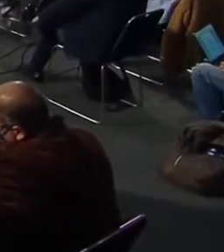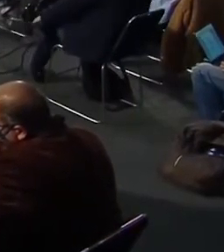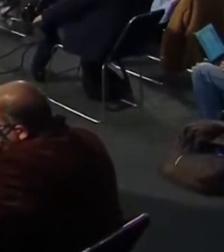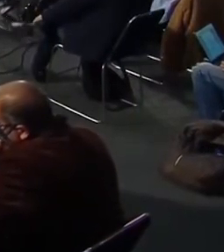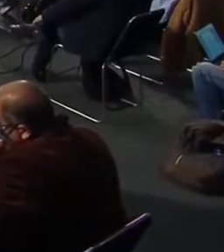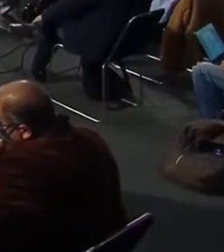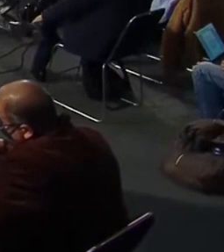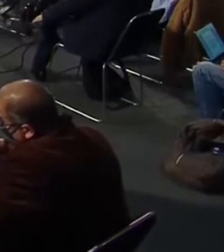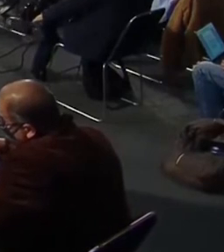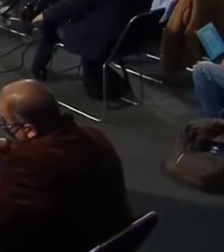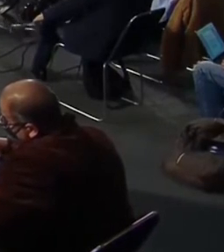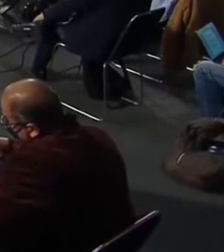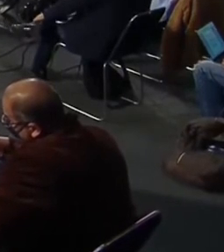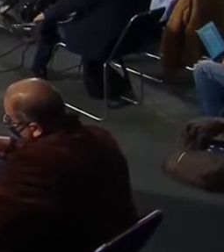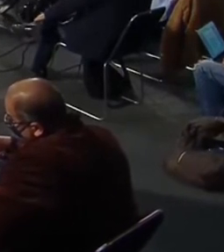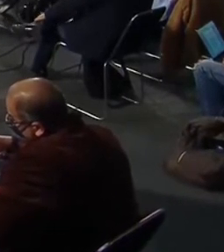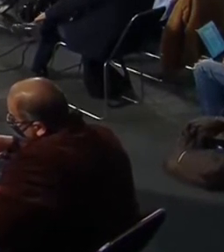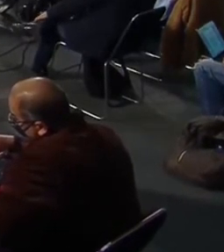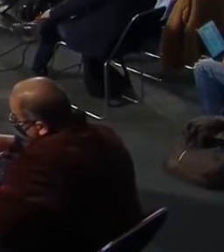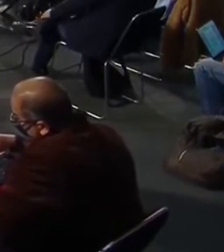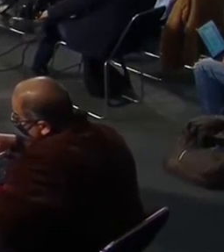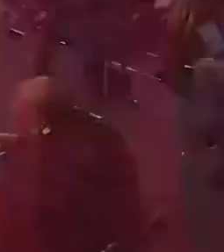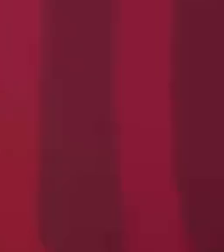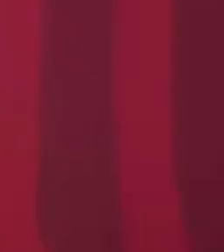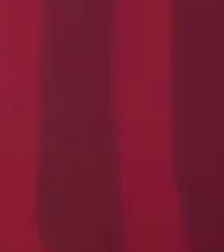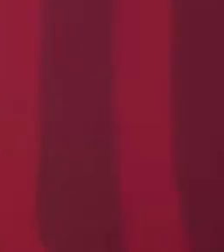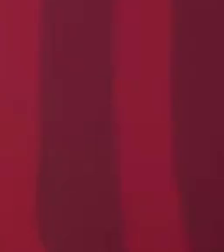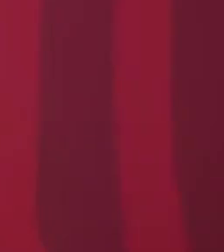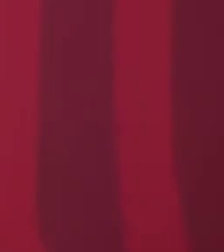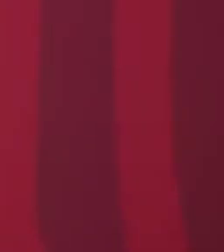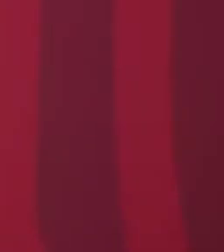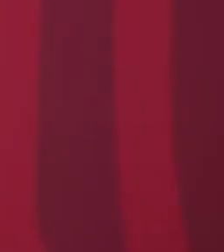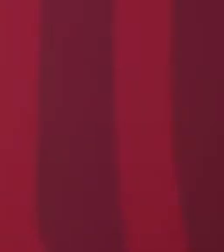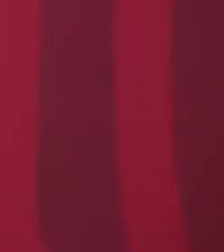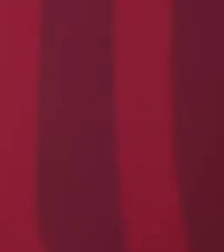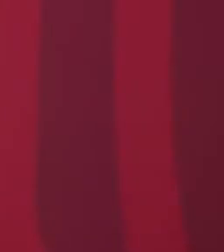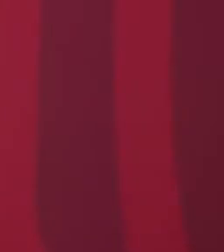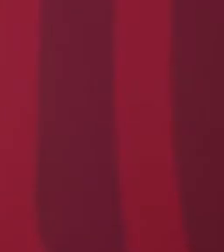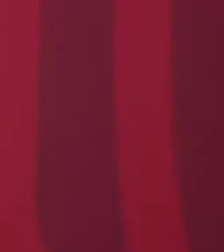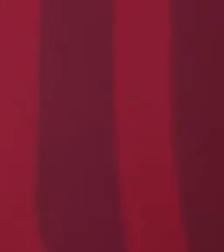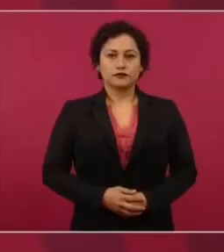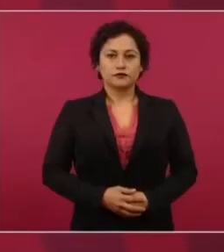pueden hacer una propuesta este